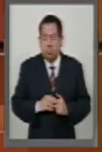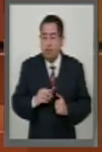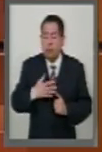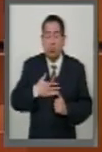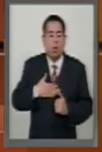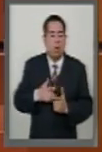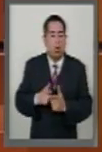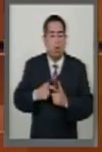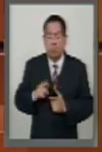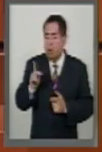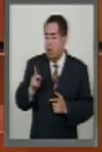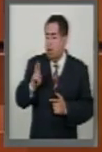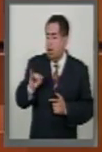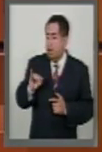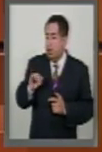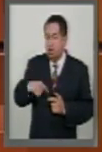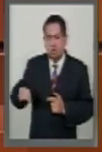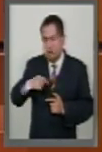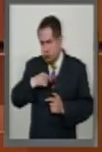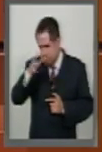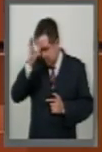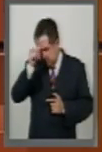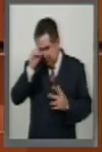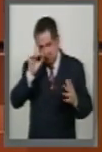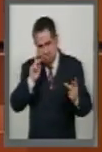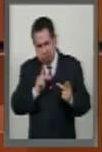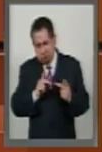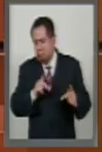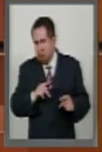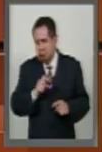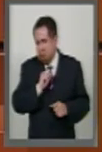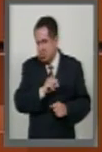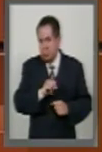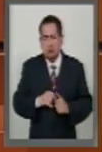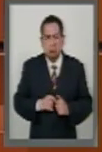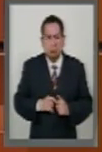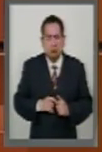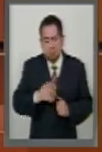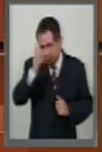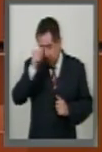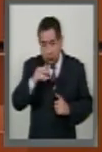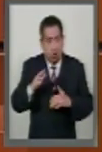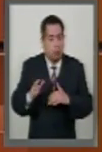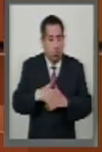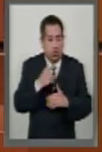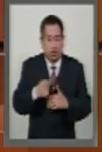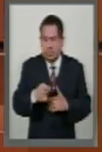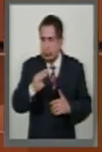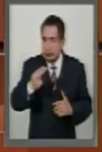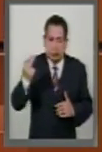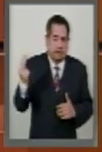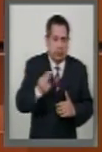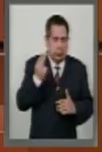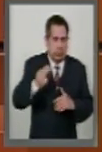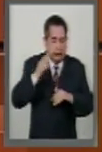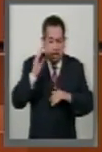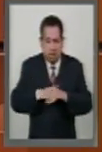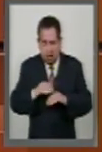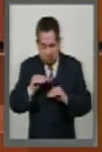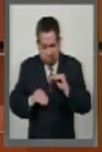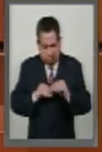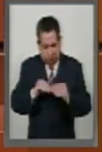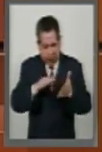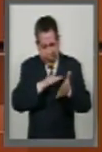coincidimos con las comisiones dictaminadoras en el sentido de que resulta necesario adecuar la